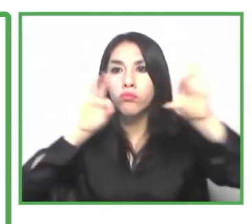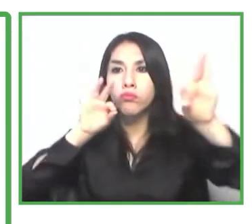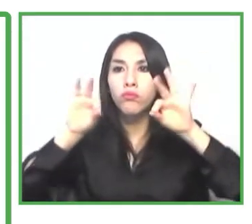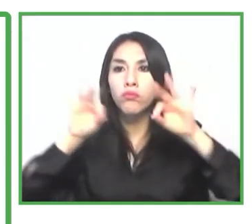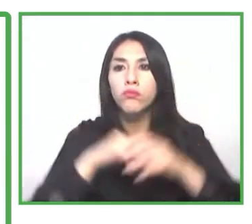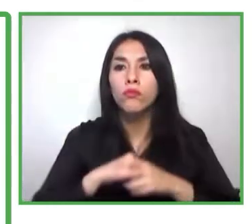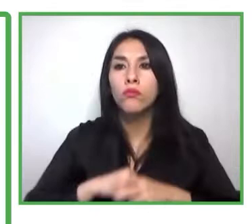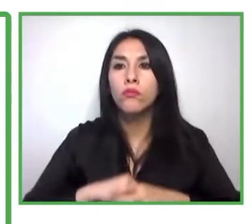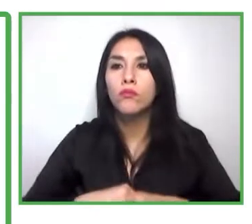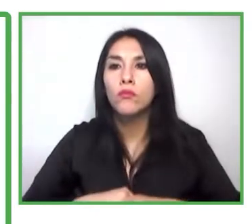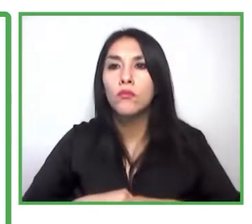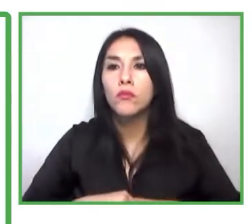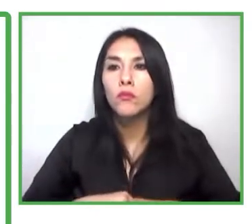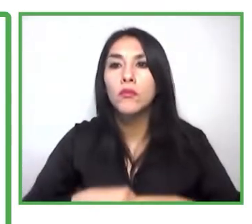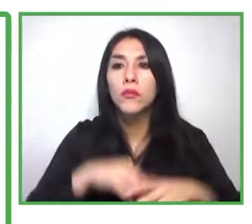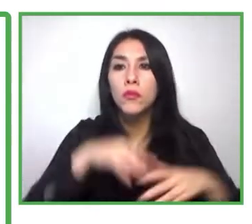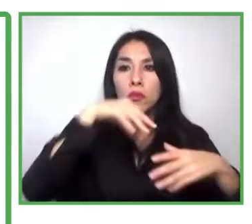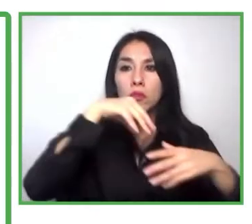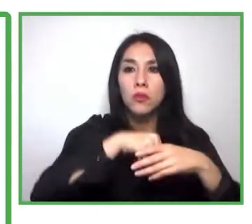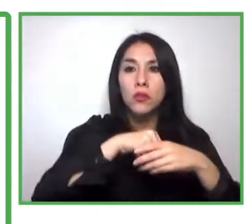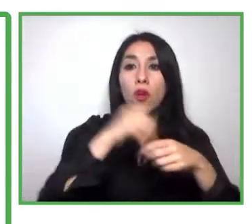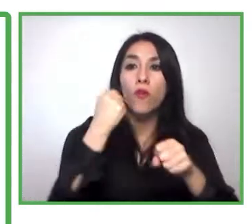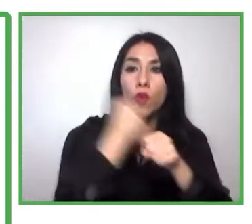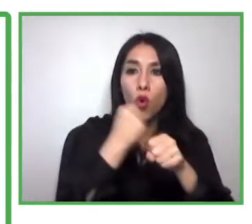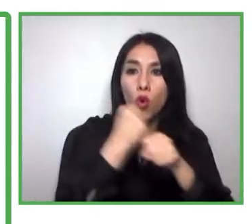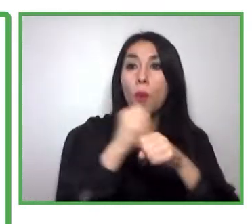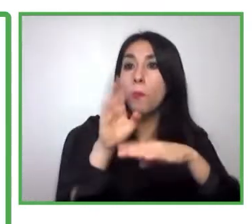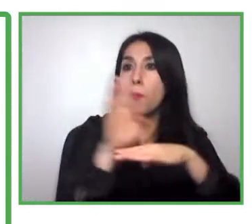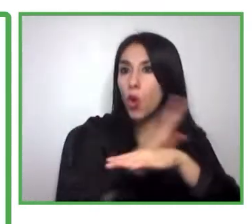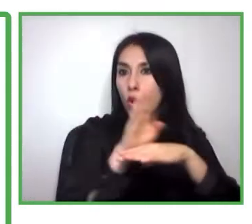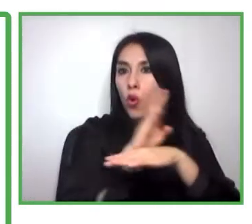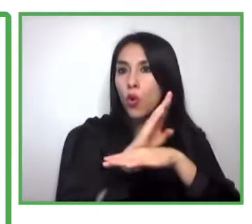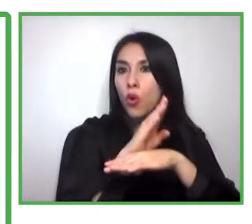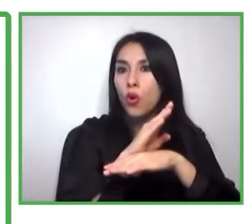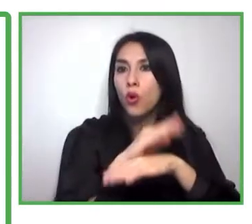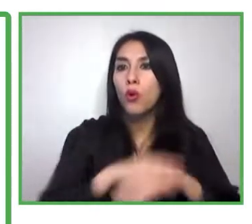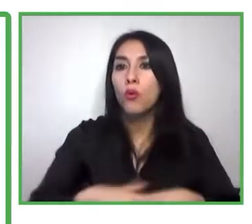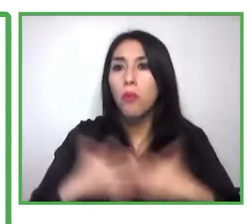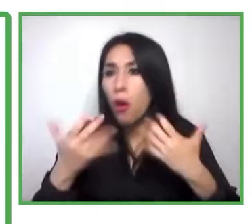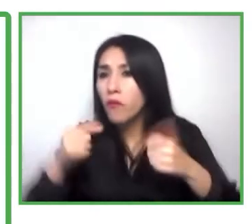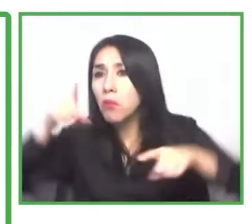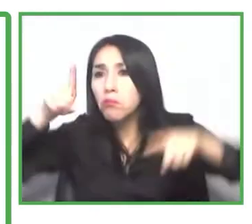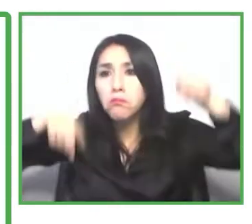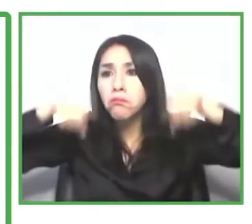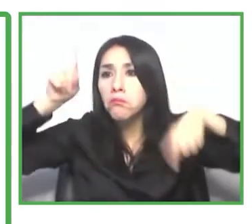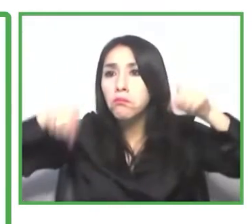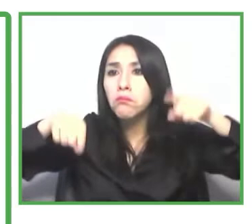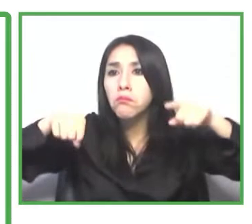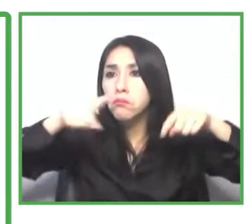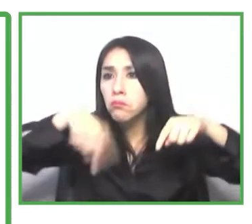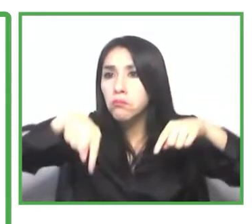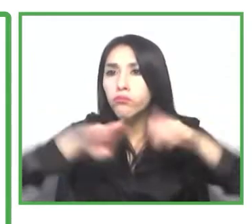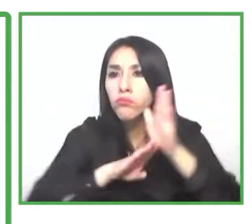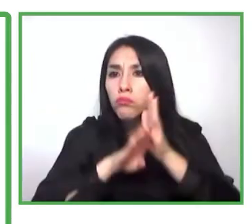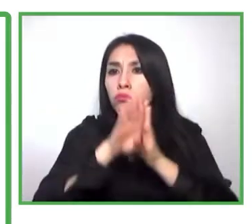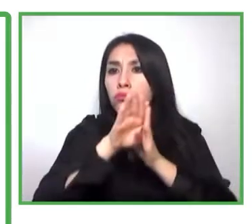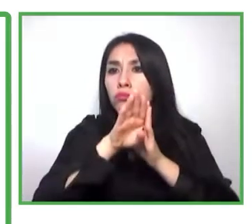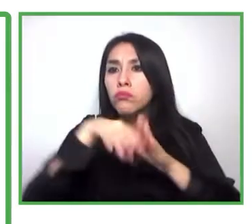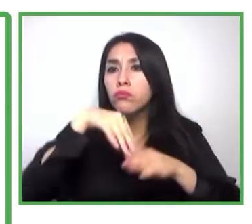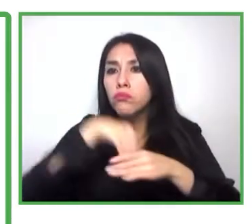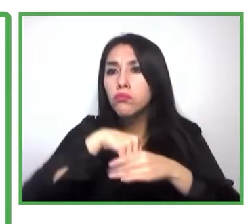¿Cuáles han sido un poco las características que hemos ido desarrollando dentro de Talento Inclusivo estos últimos años, dos años también? Bien,